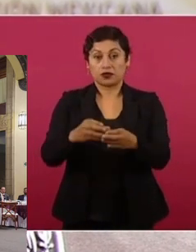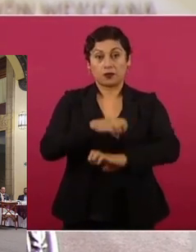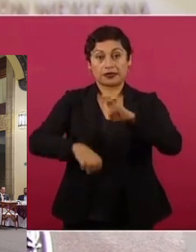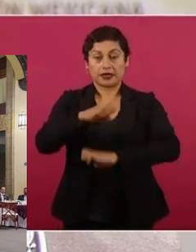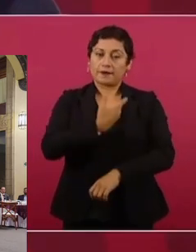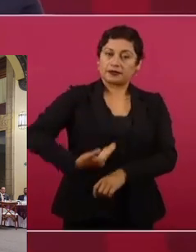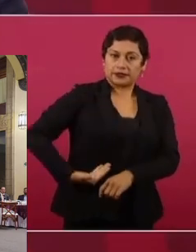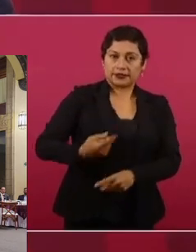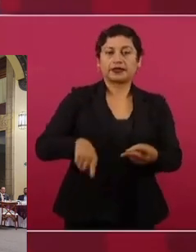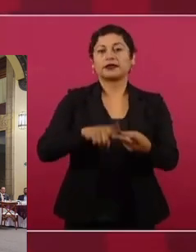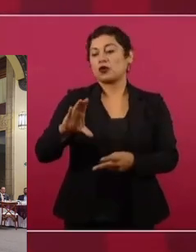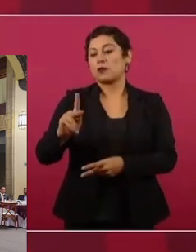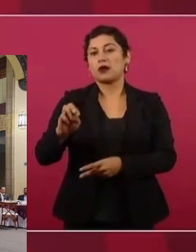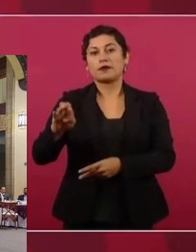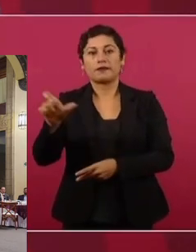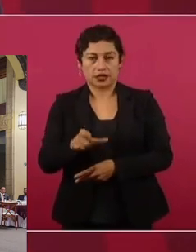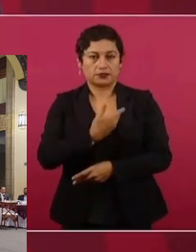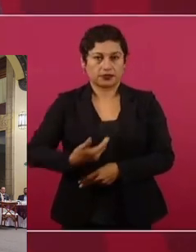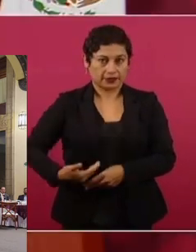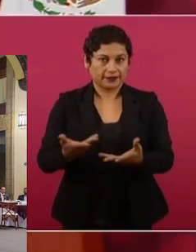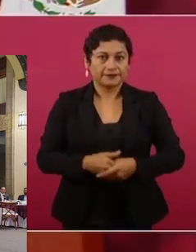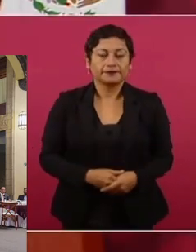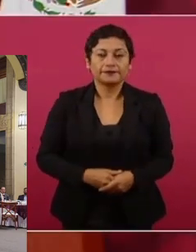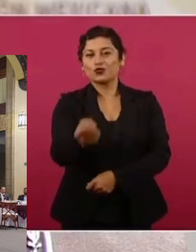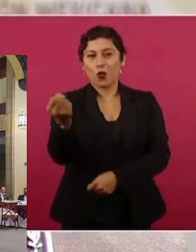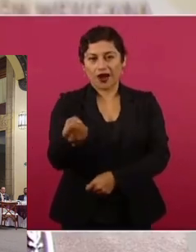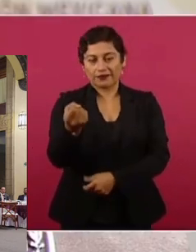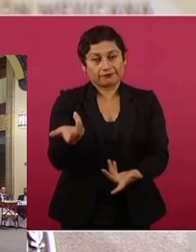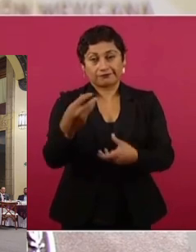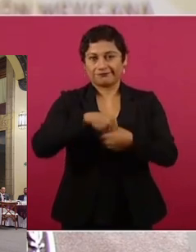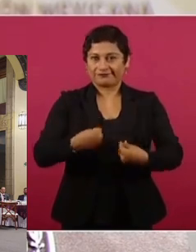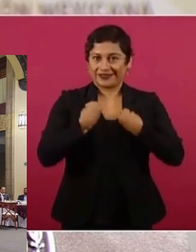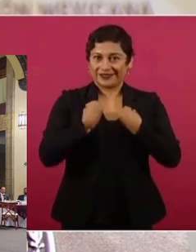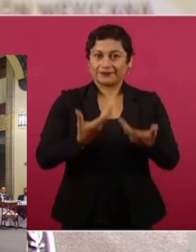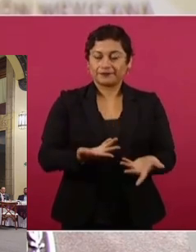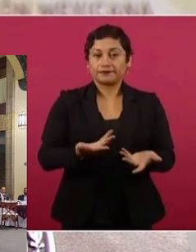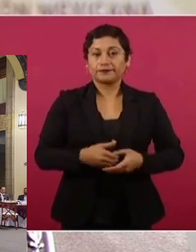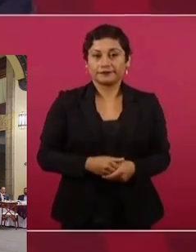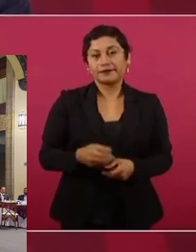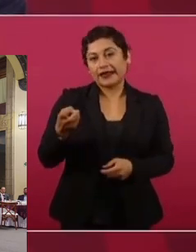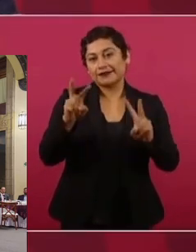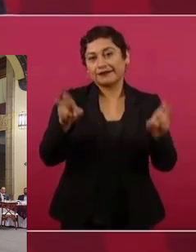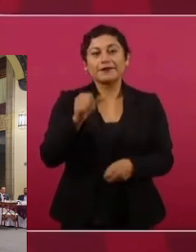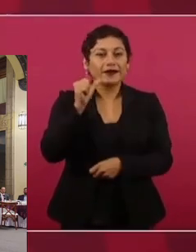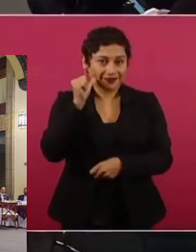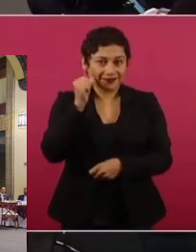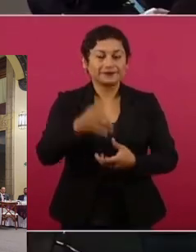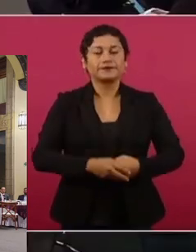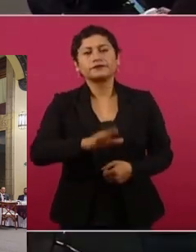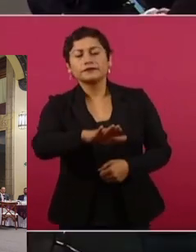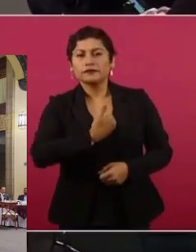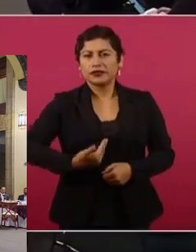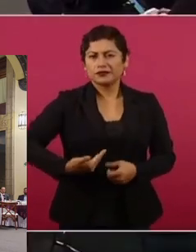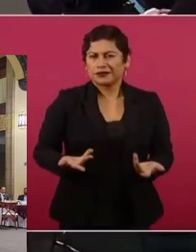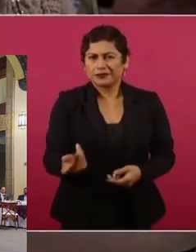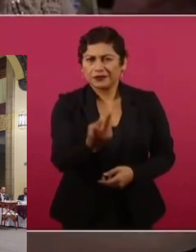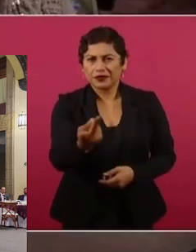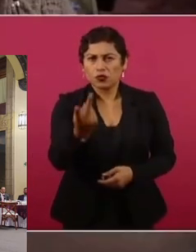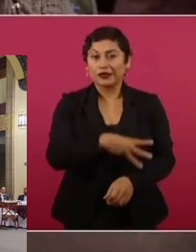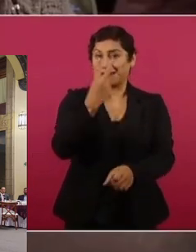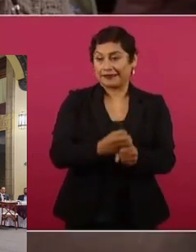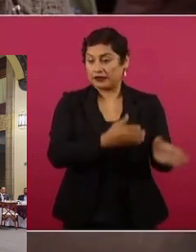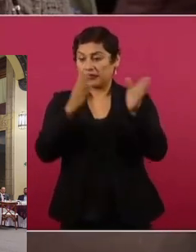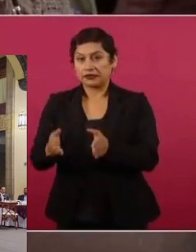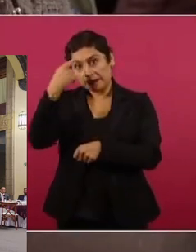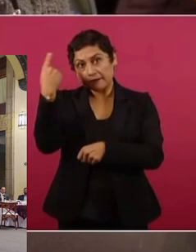Empresarial, el presidente de la Coparmex y otros empresarios. Entonces, pues esto fue lo de ayer. Presidente, entonces no se habló nada del tercer paquete de